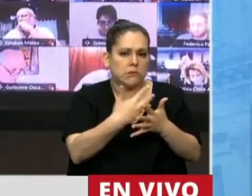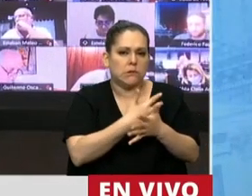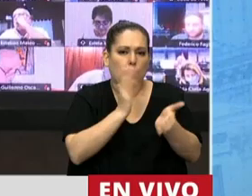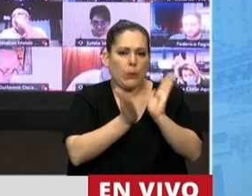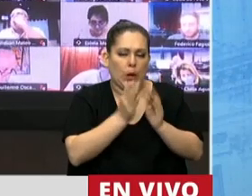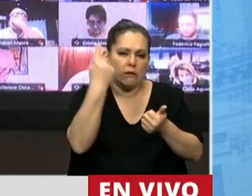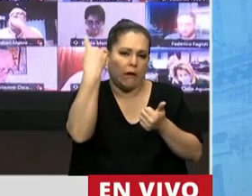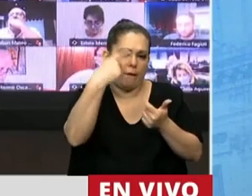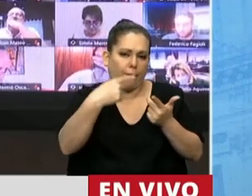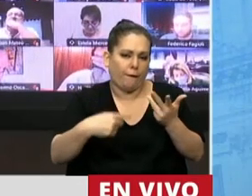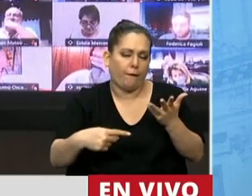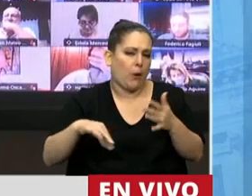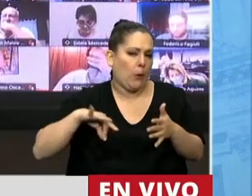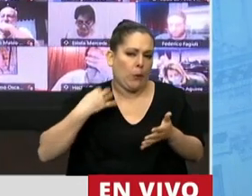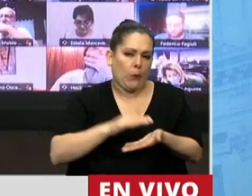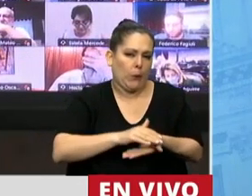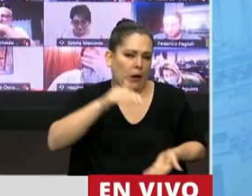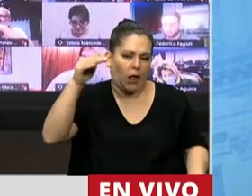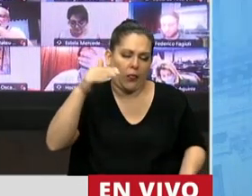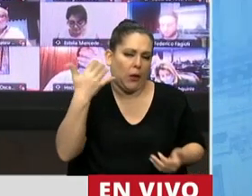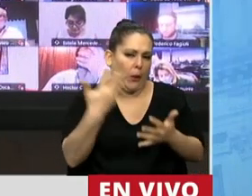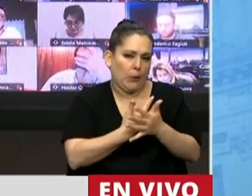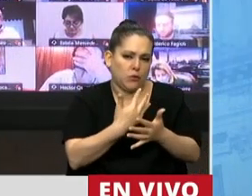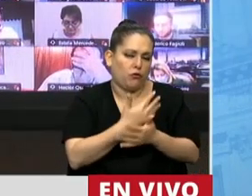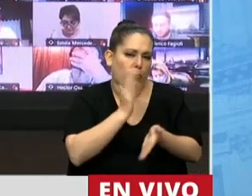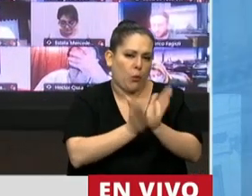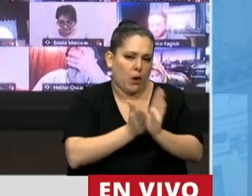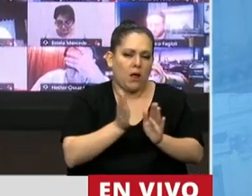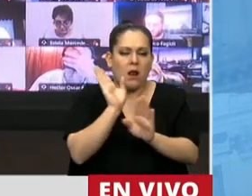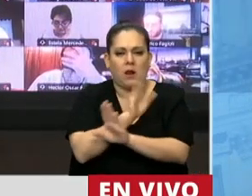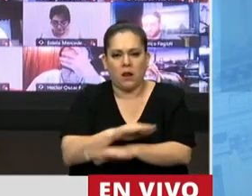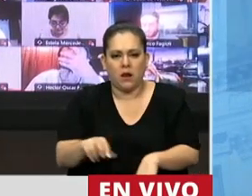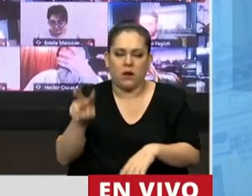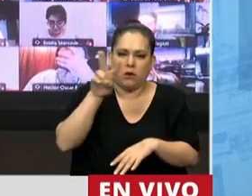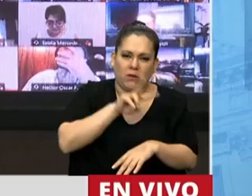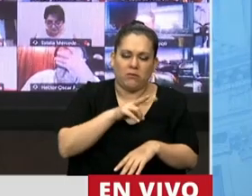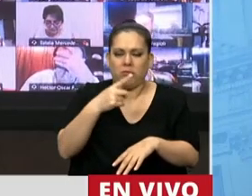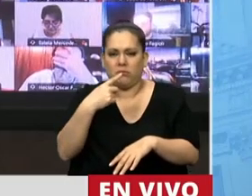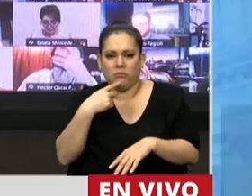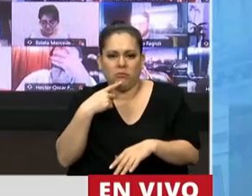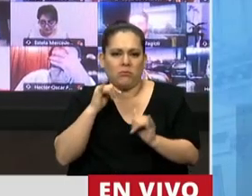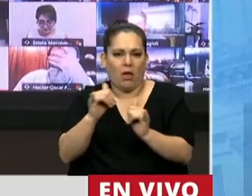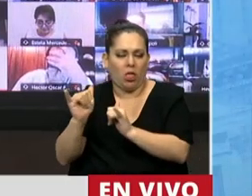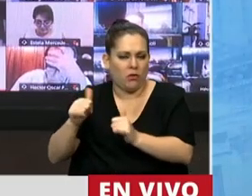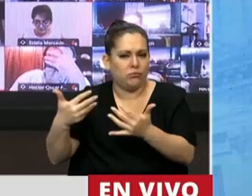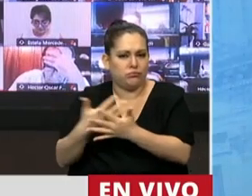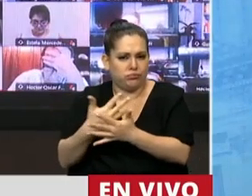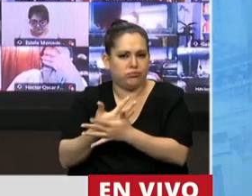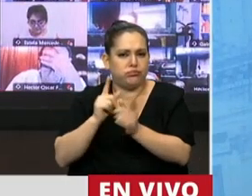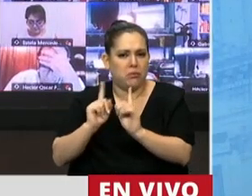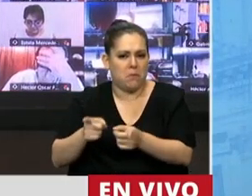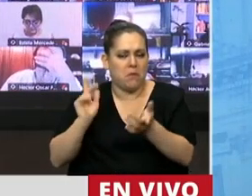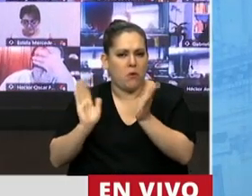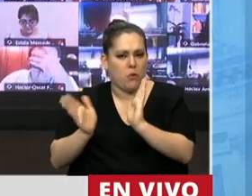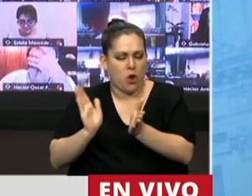violencias durante nuestras vidas, también los niños, niñas, adolescentes. Ellos también las sufren.